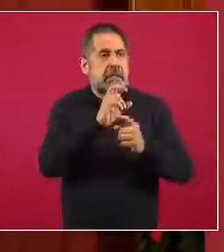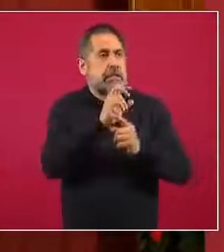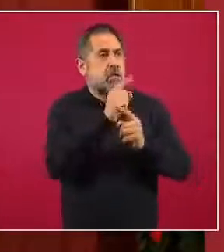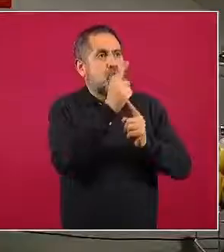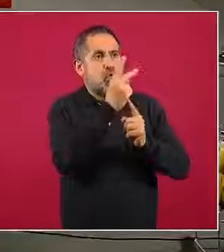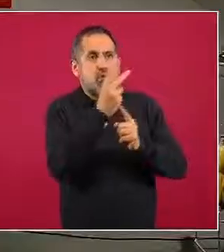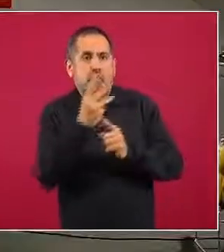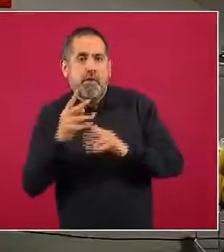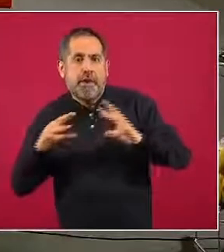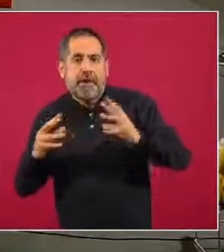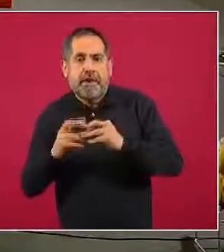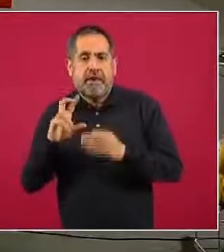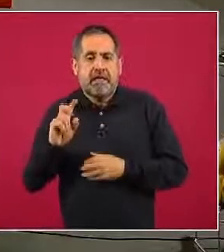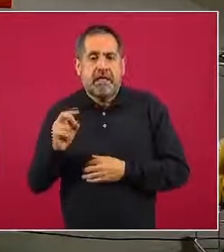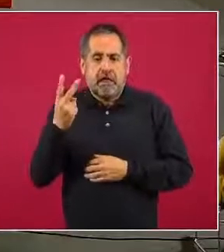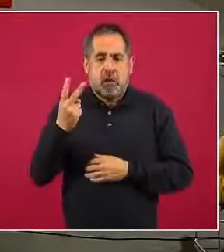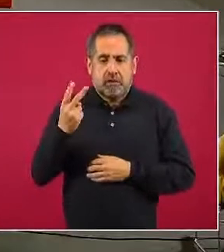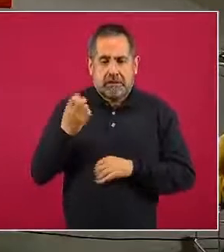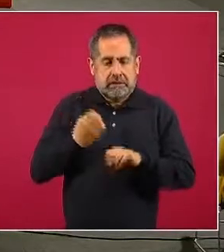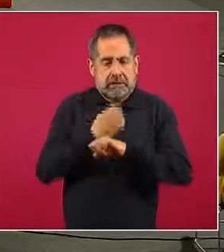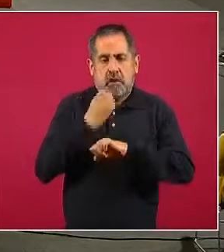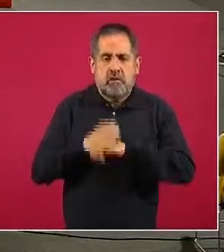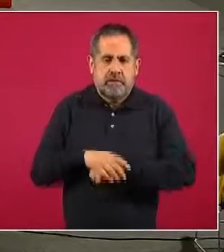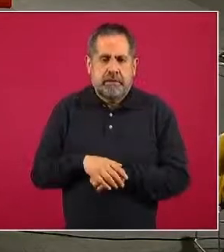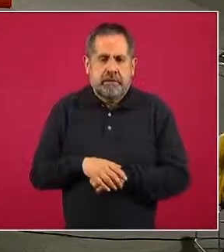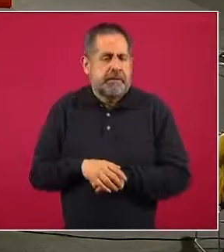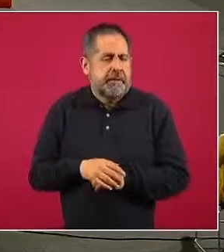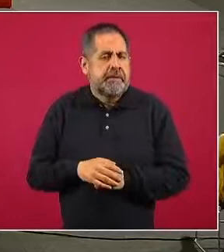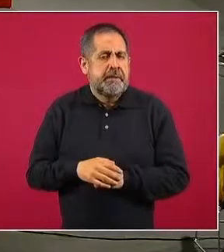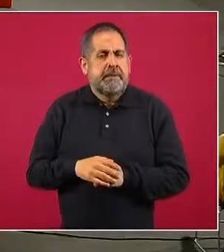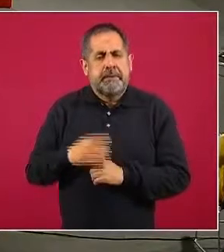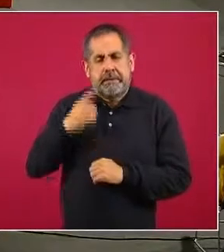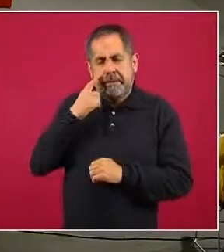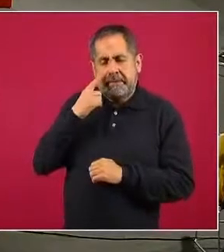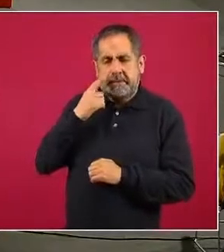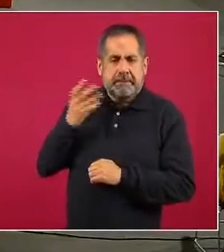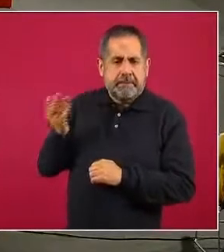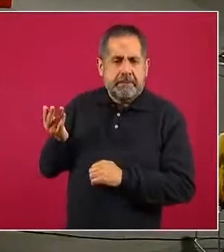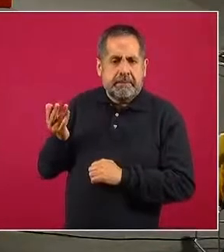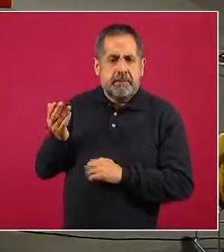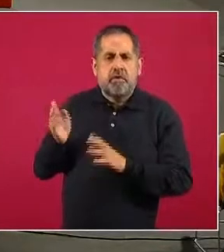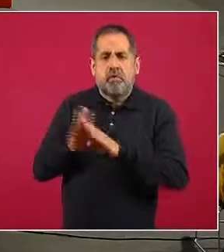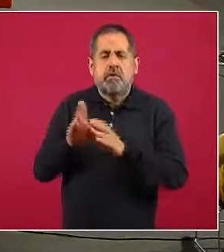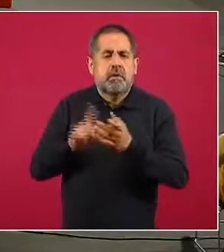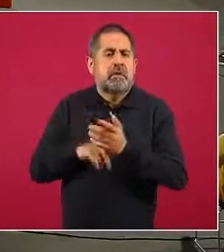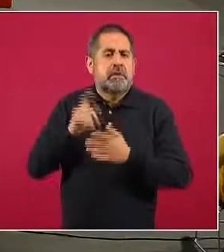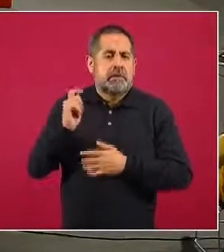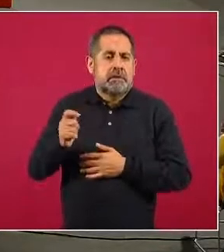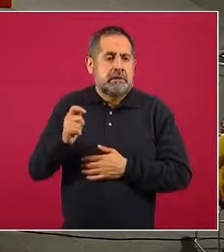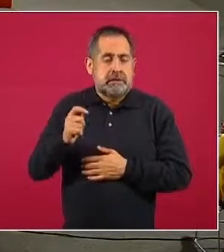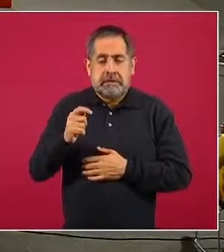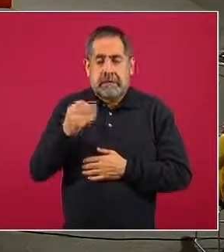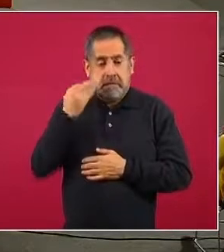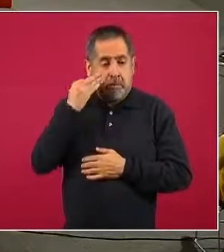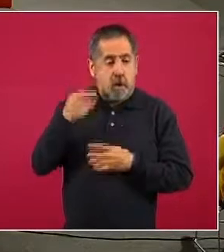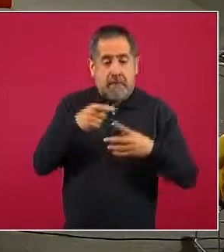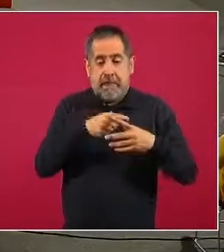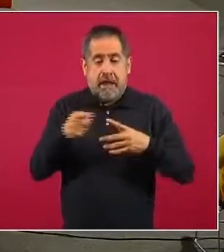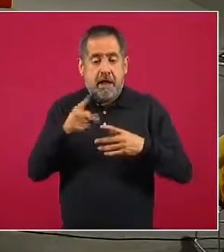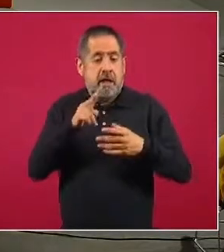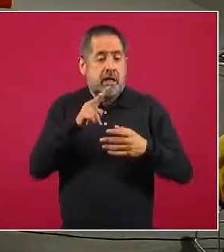federativas. Podemos ver cómo en la medida que hemos sido avanzando en la temporada invernal 2020